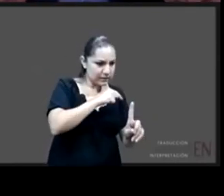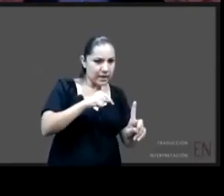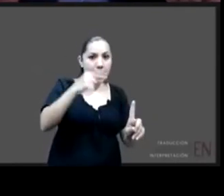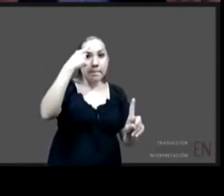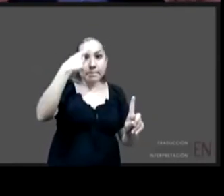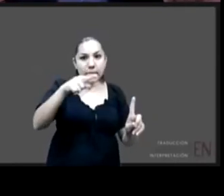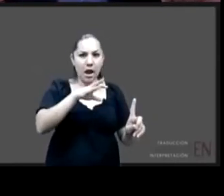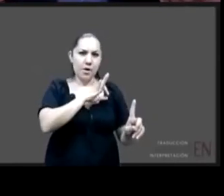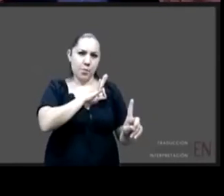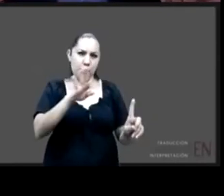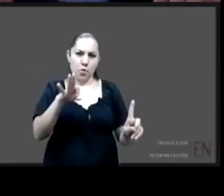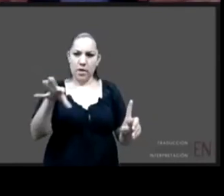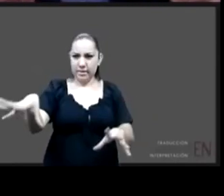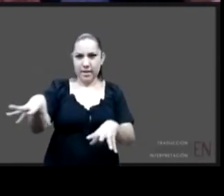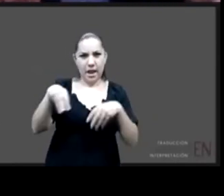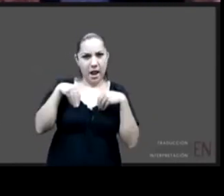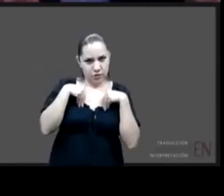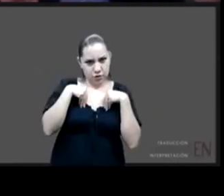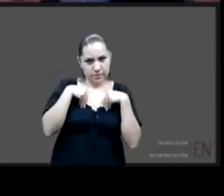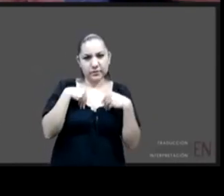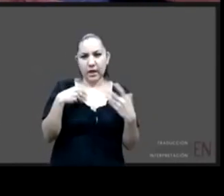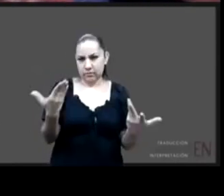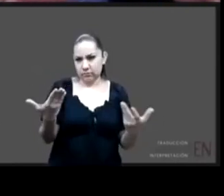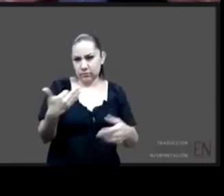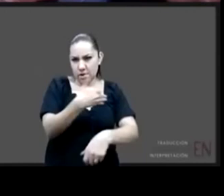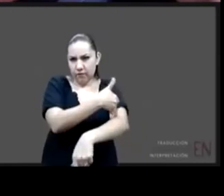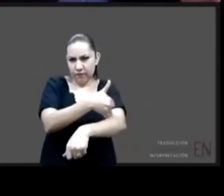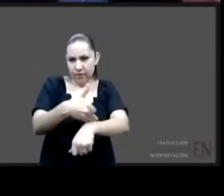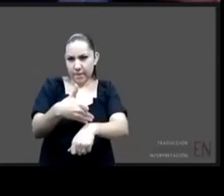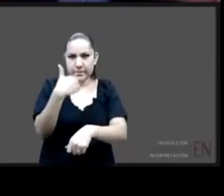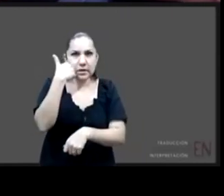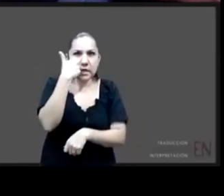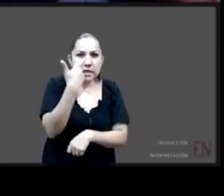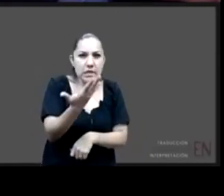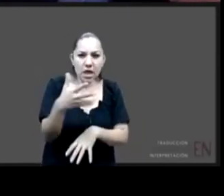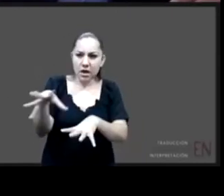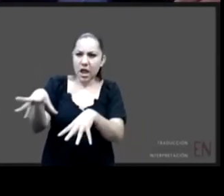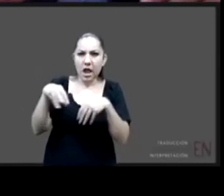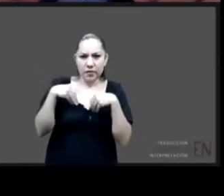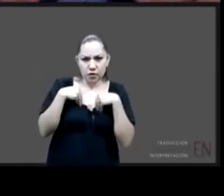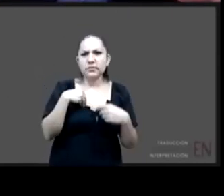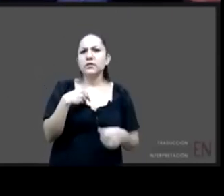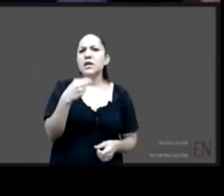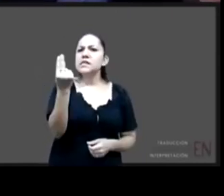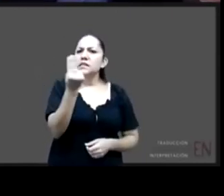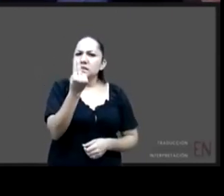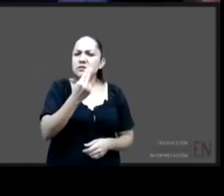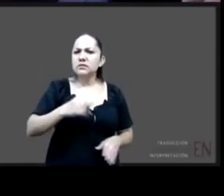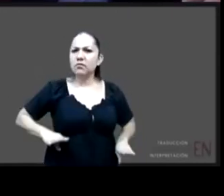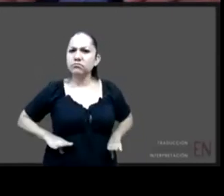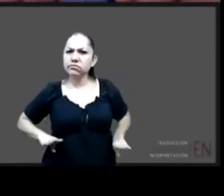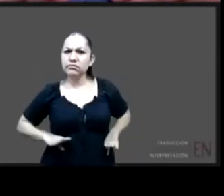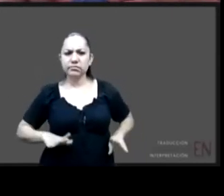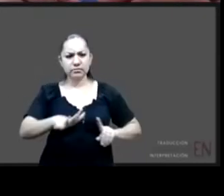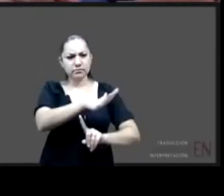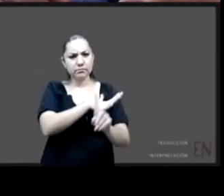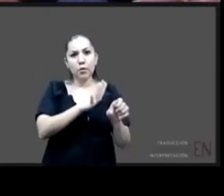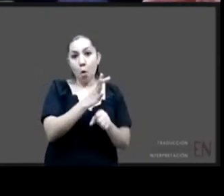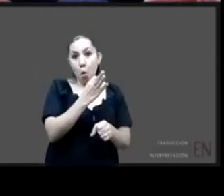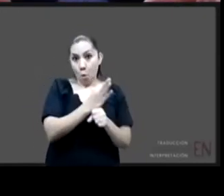una familia y por qué ahora la ley nos permite que pueda ser una familia